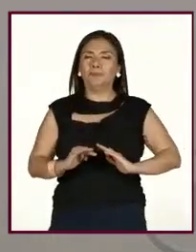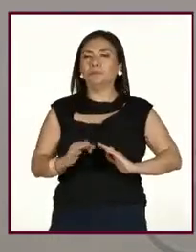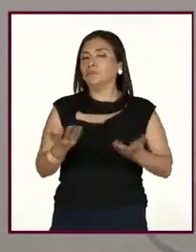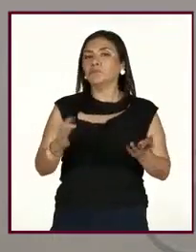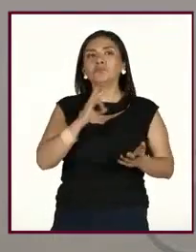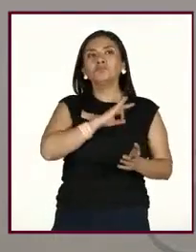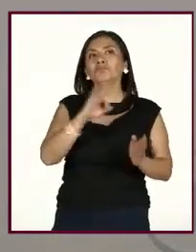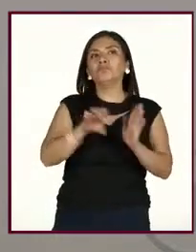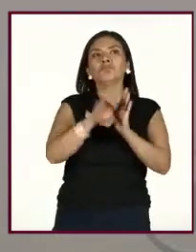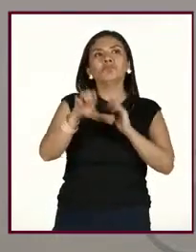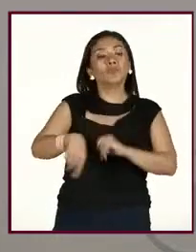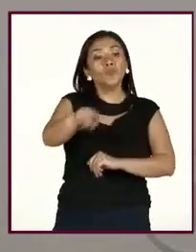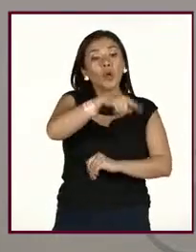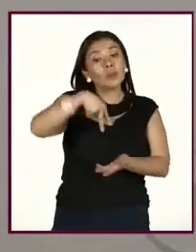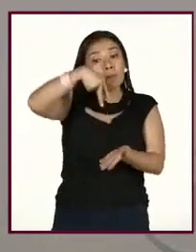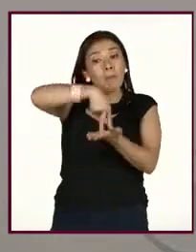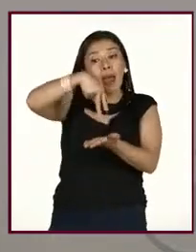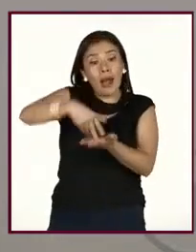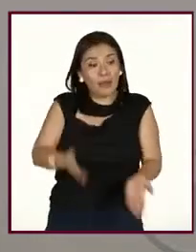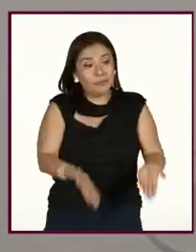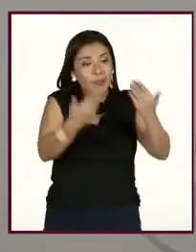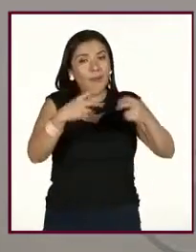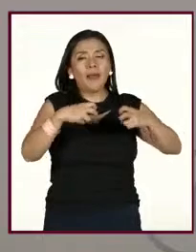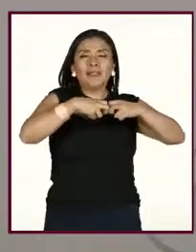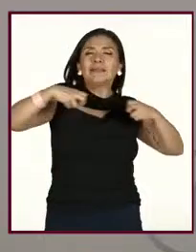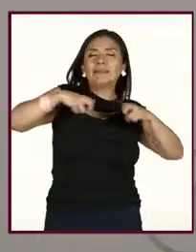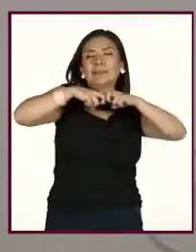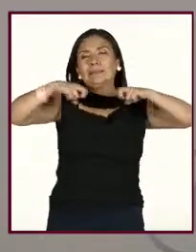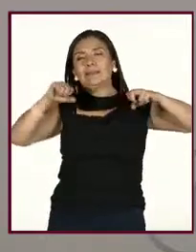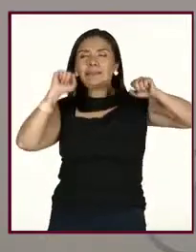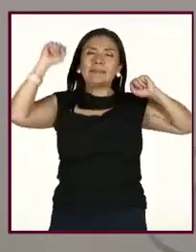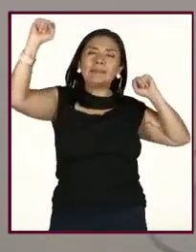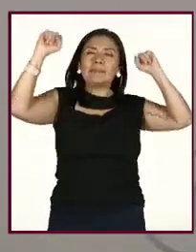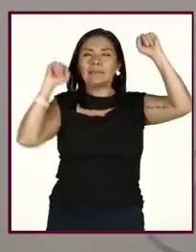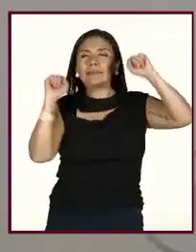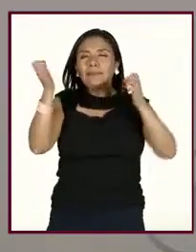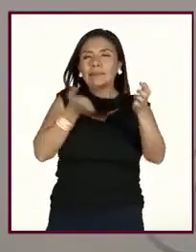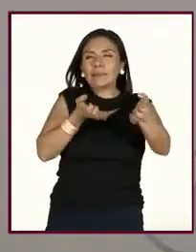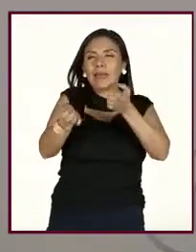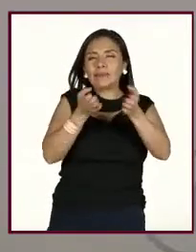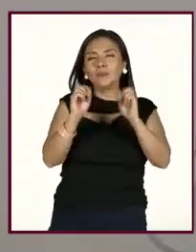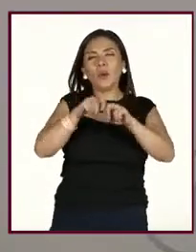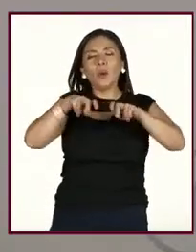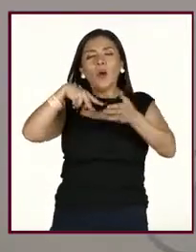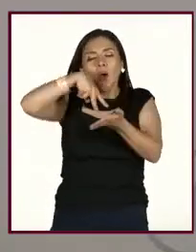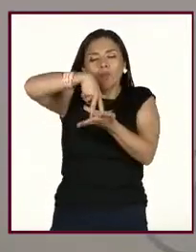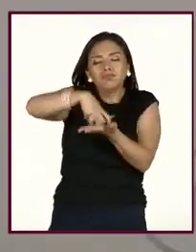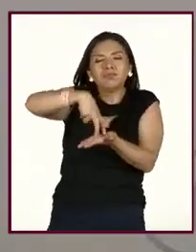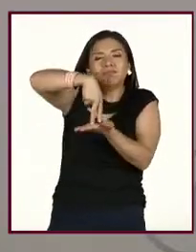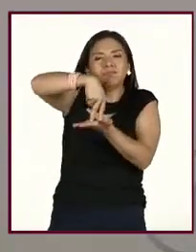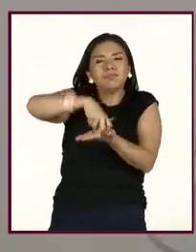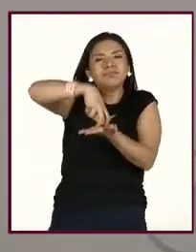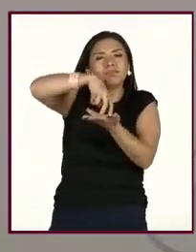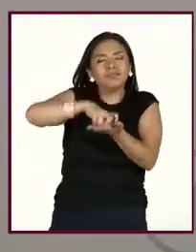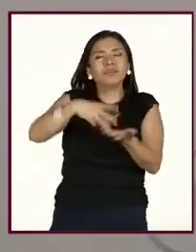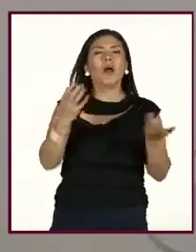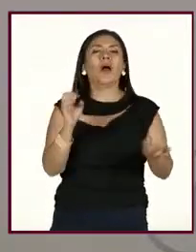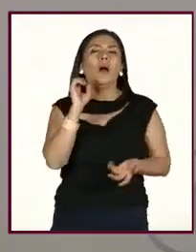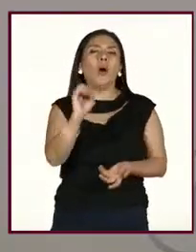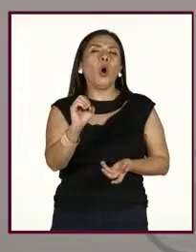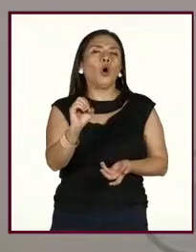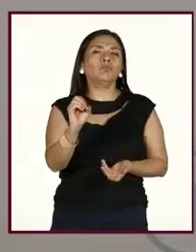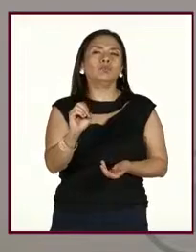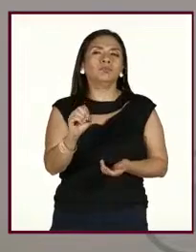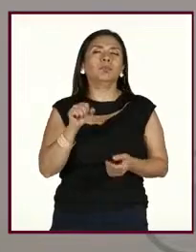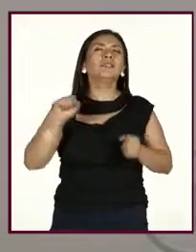y pueden de repente pararse todos, vamos a estirarnos, este, vamos a flexionar piernas, vamos a hacer unas sentadillas,